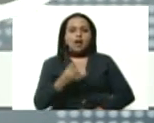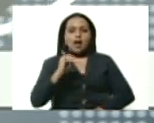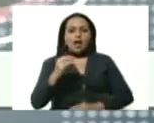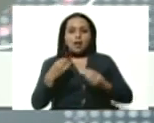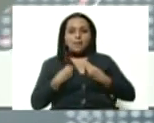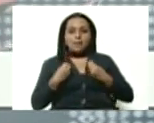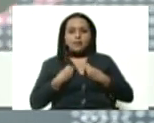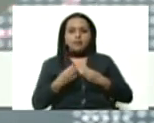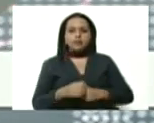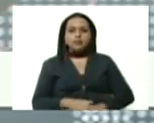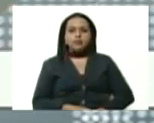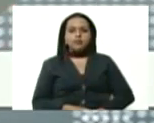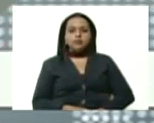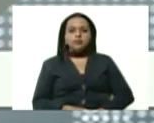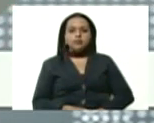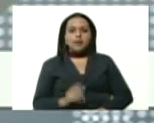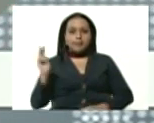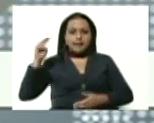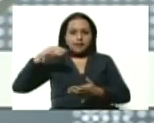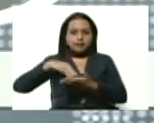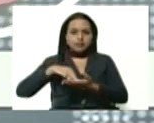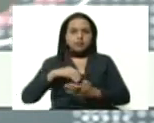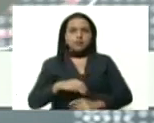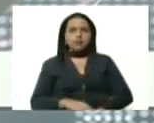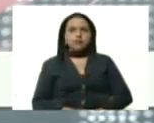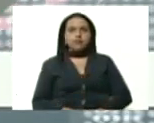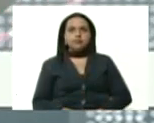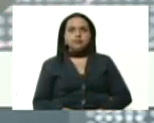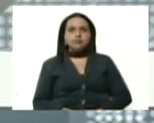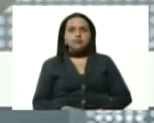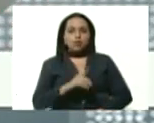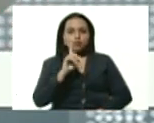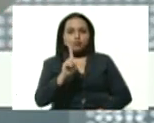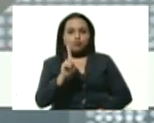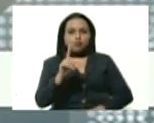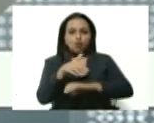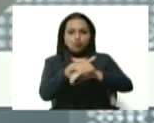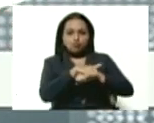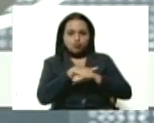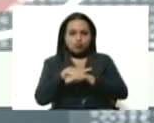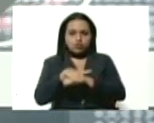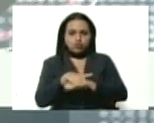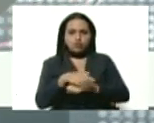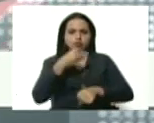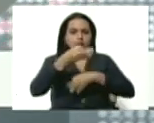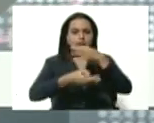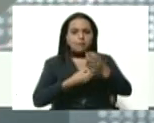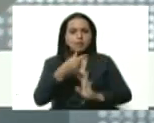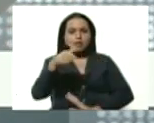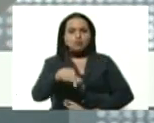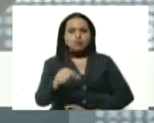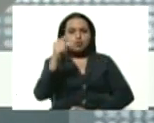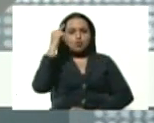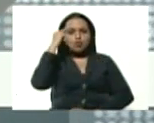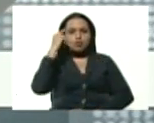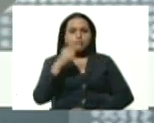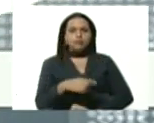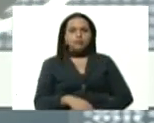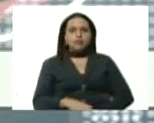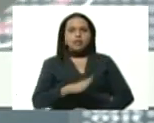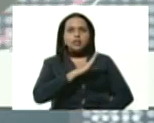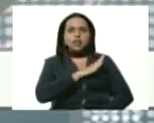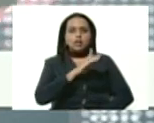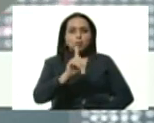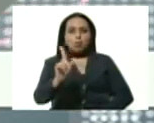del Estado Miranda. El caso del Estado Trujillo, que estamos reportando el día de hoy, es un